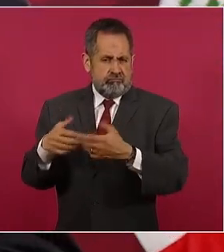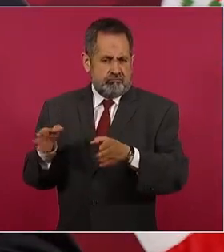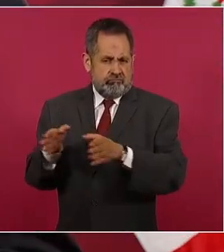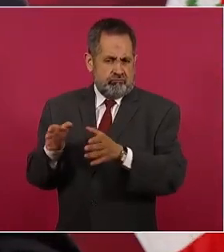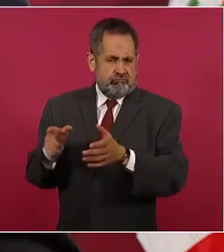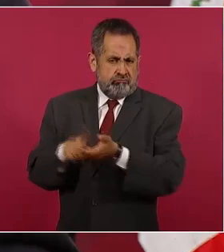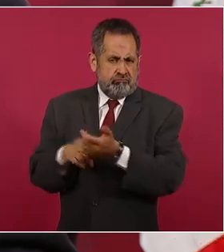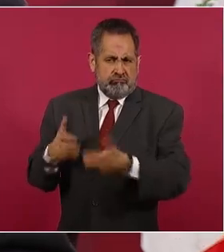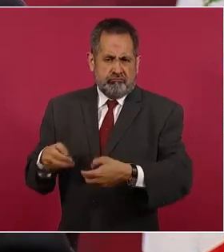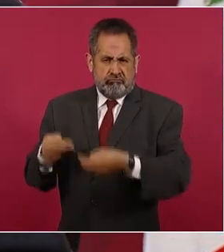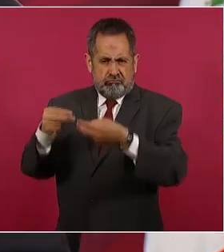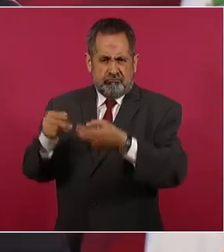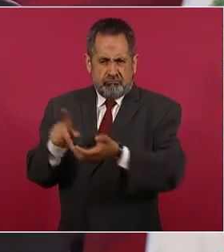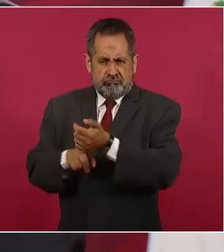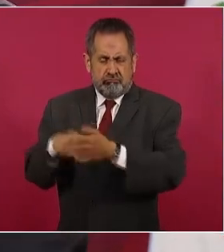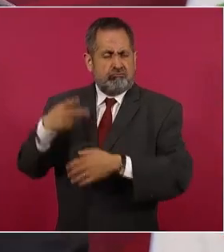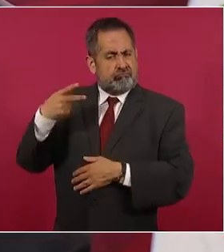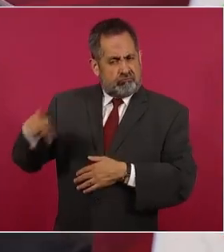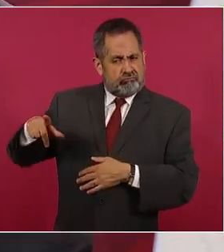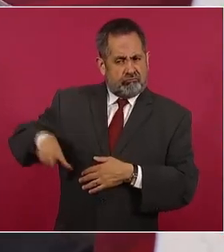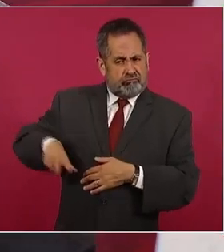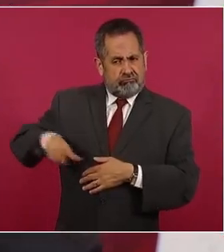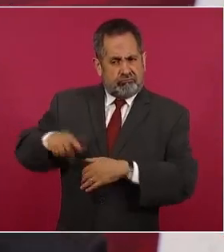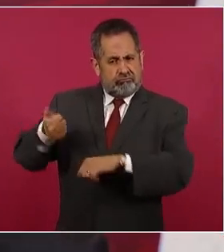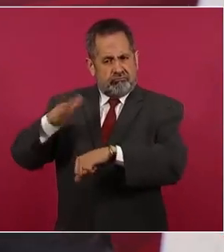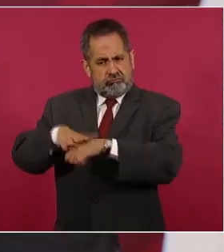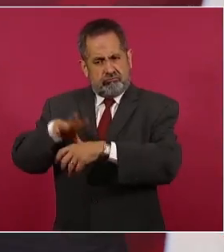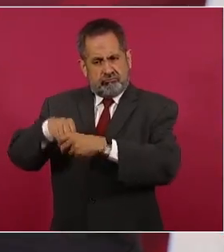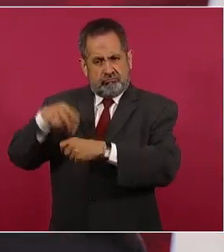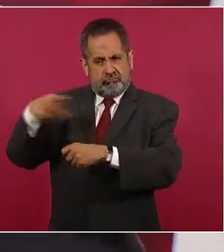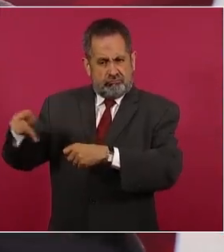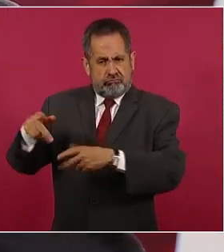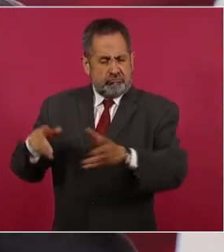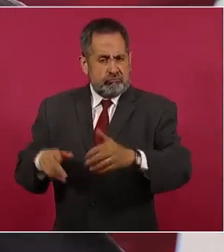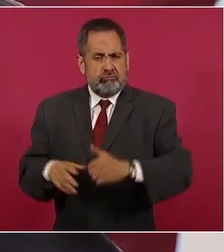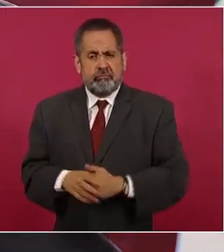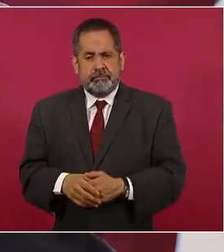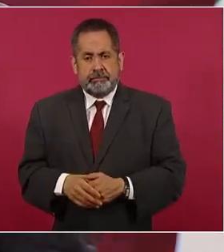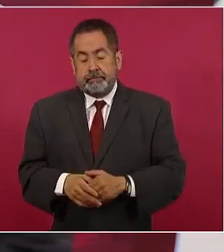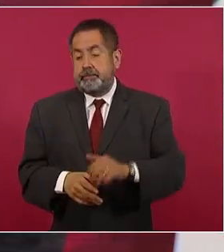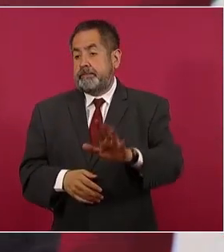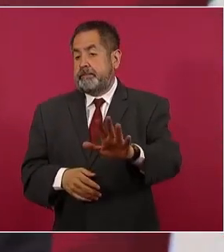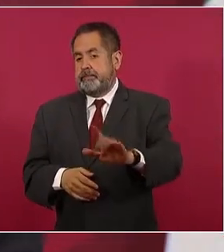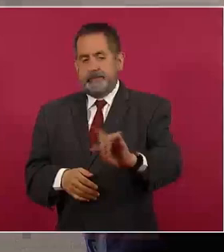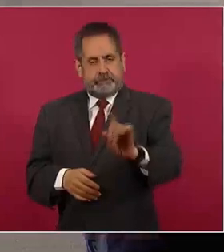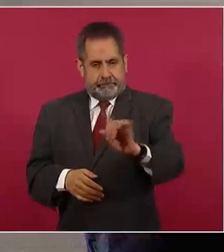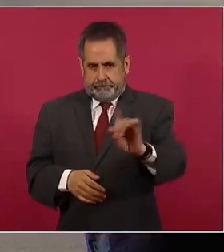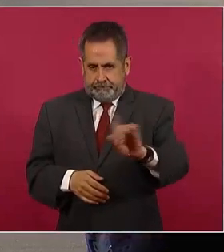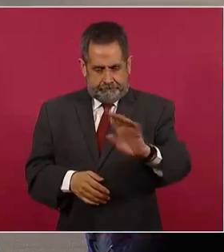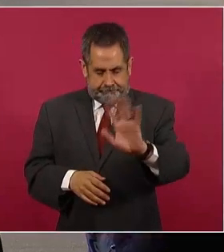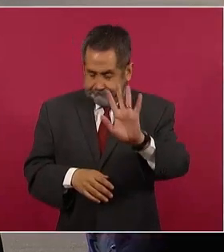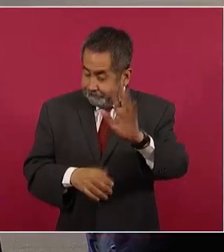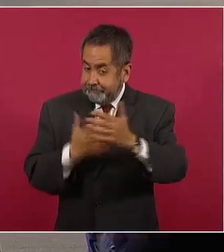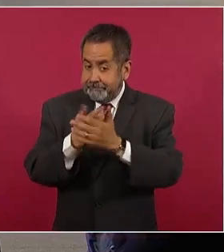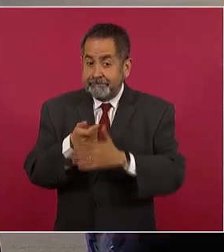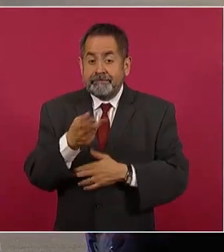pública. Ah, no, ahora les voy a decir cómo se va a llamar.